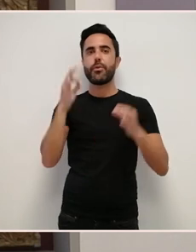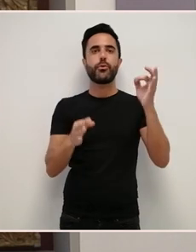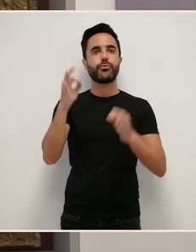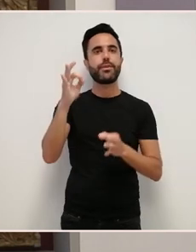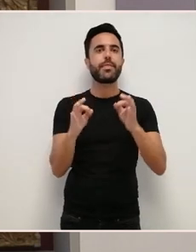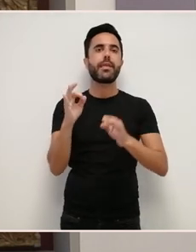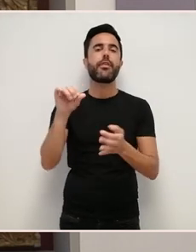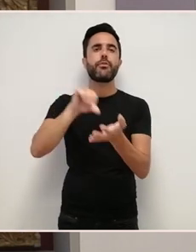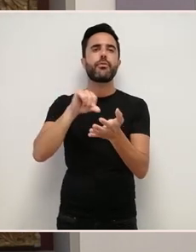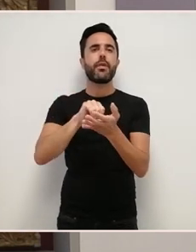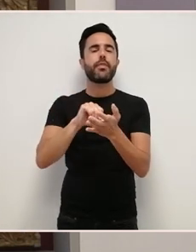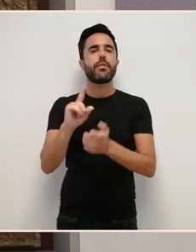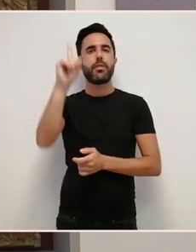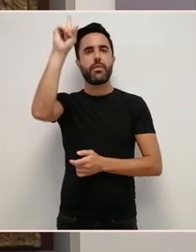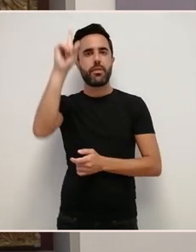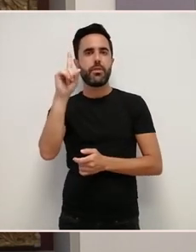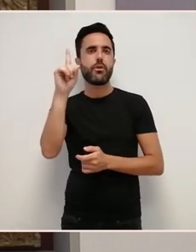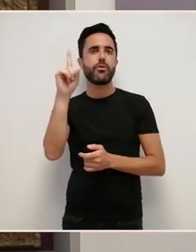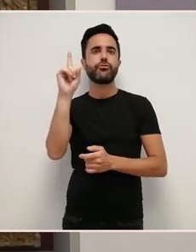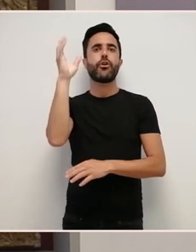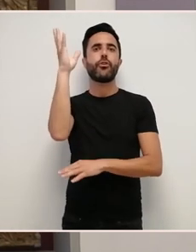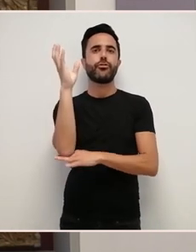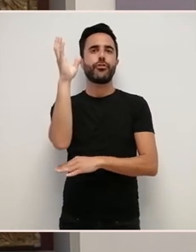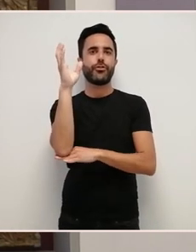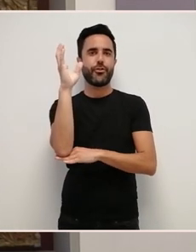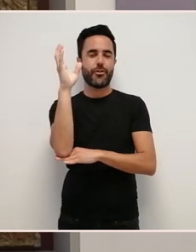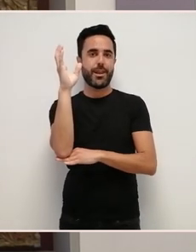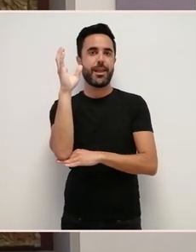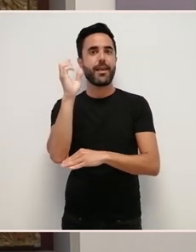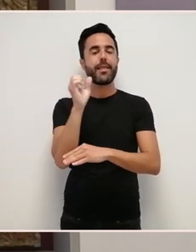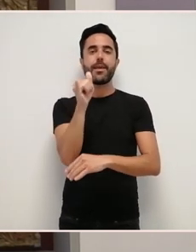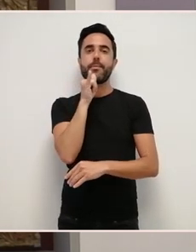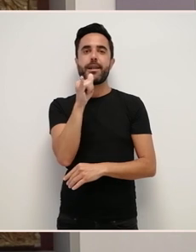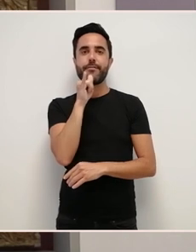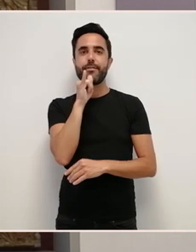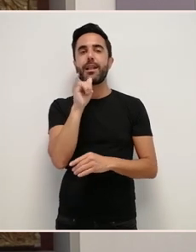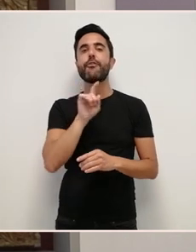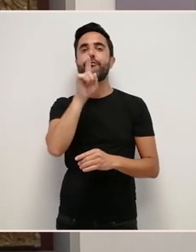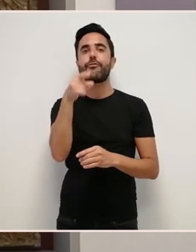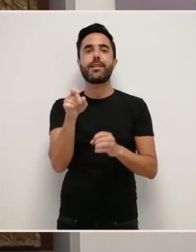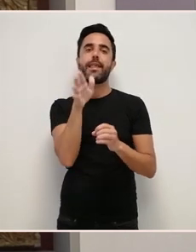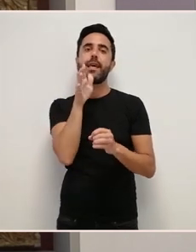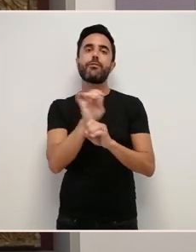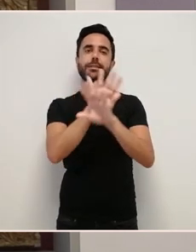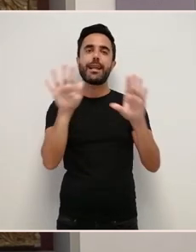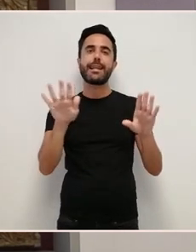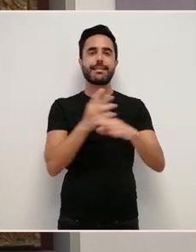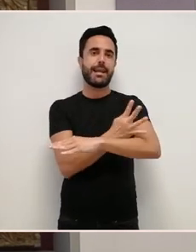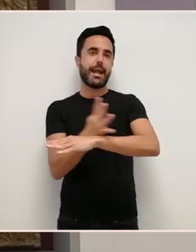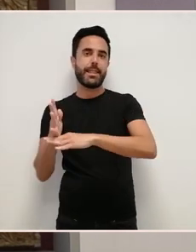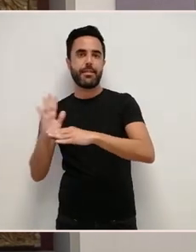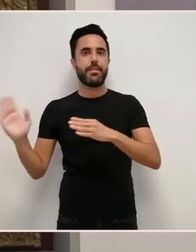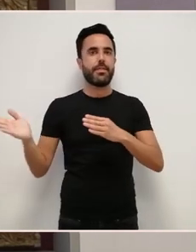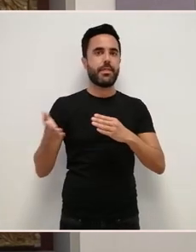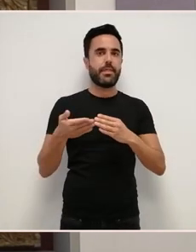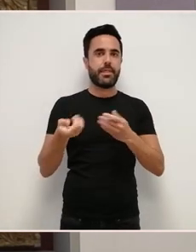Cidade de Deus, Torre de Marfil, Fonte de Augas Claras e Xardín Cerrado Pois en